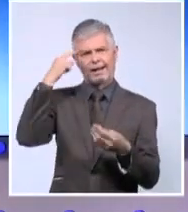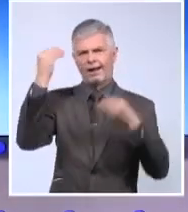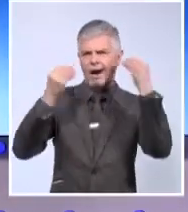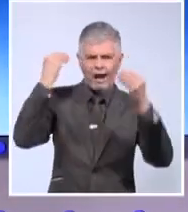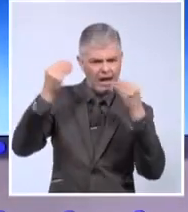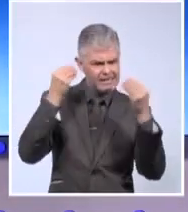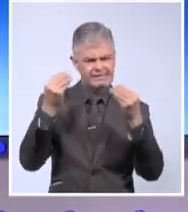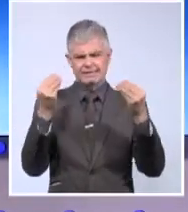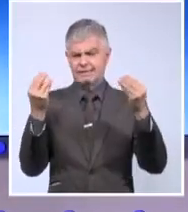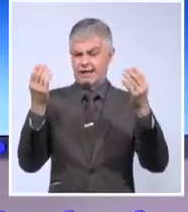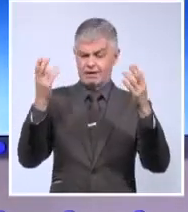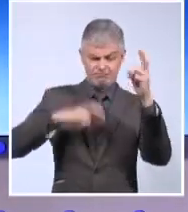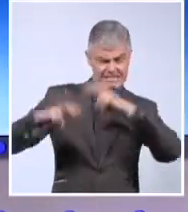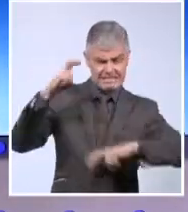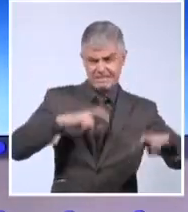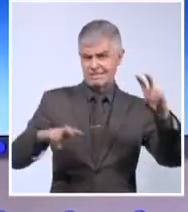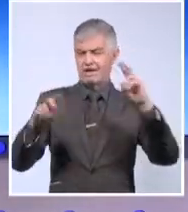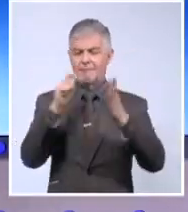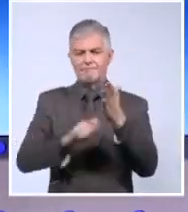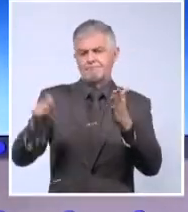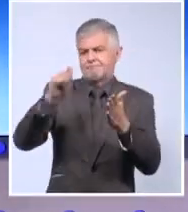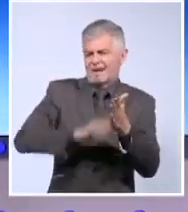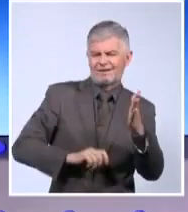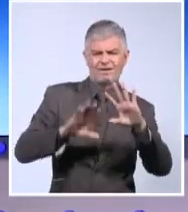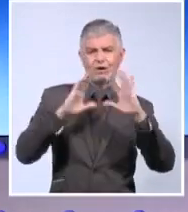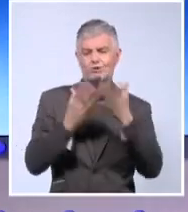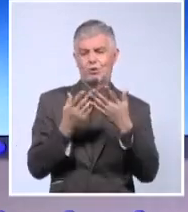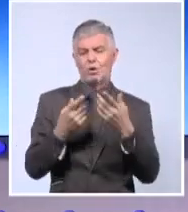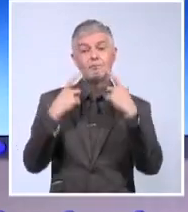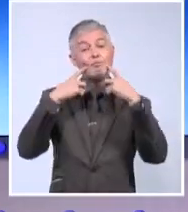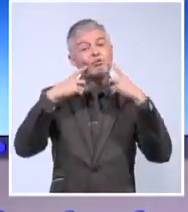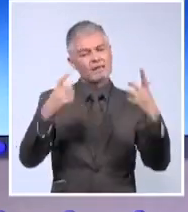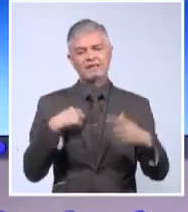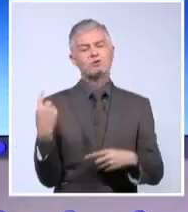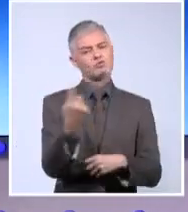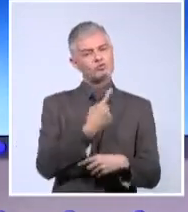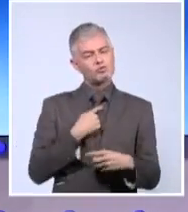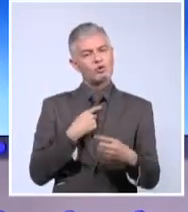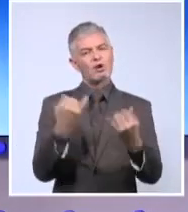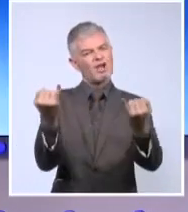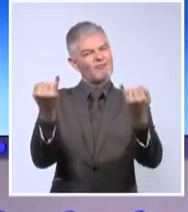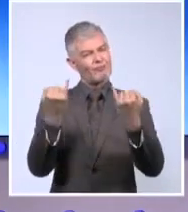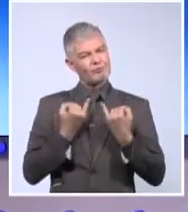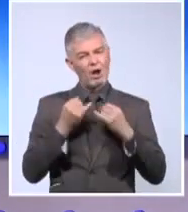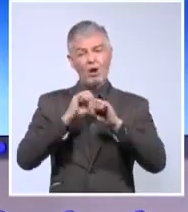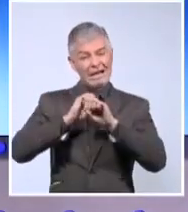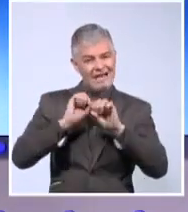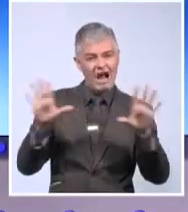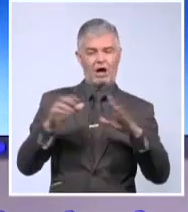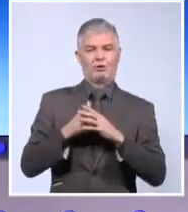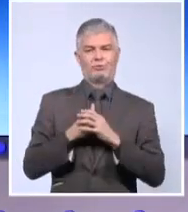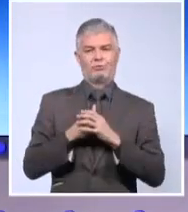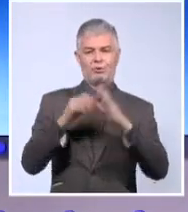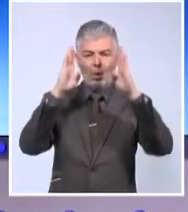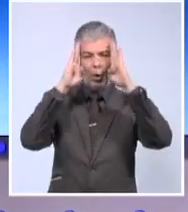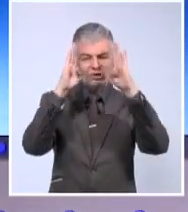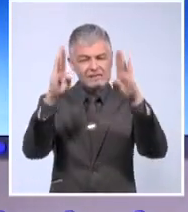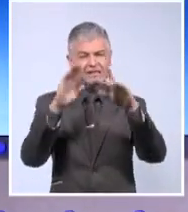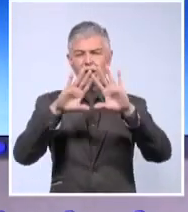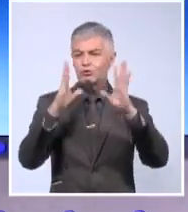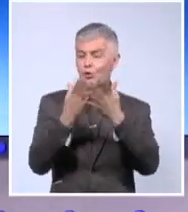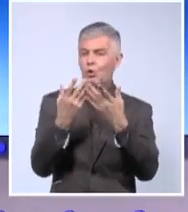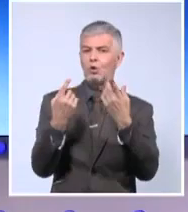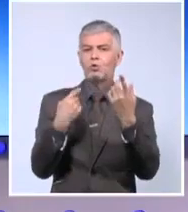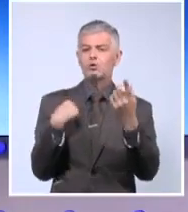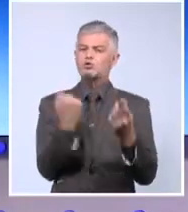planifican, influyen. Es muy importante que estemos informados. Que nos concentremos en lo que nos toca para salir adelante. Para lograr lo que queremos